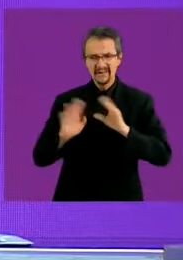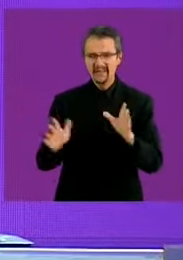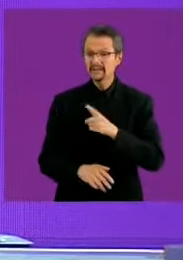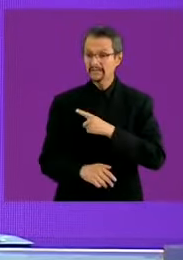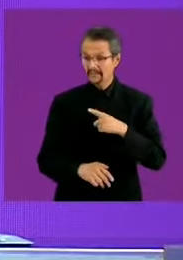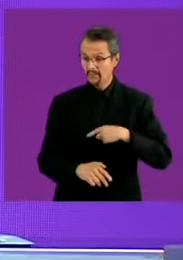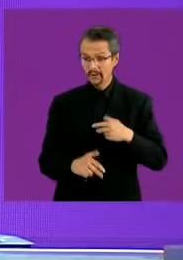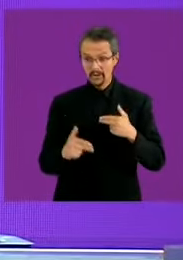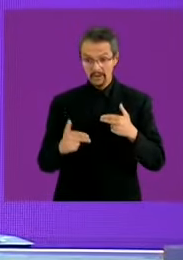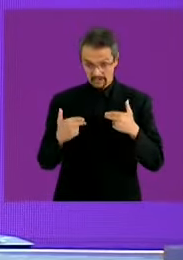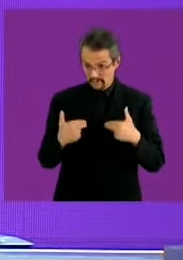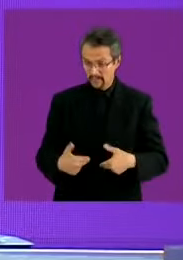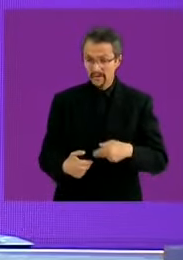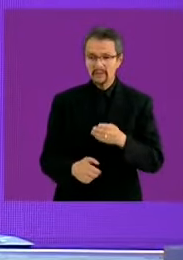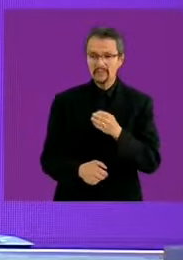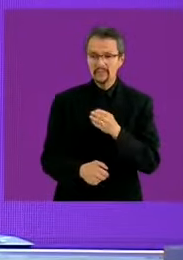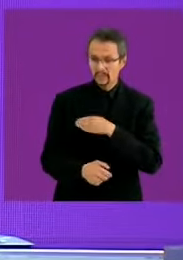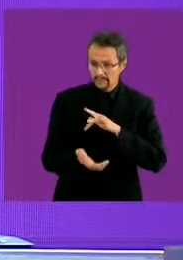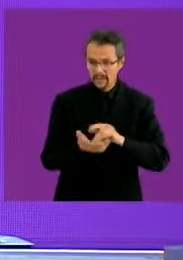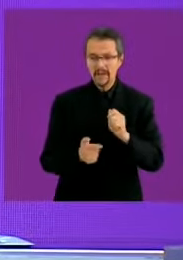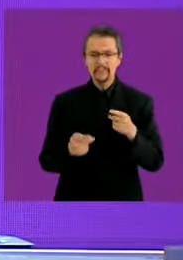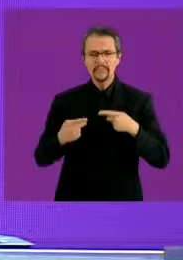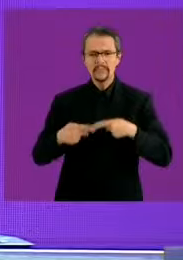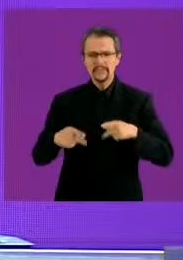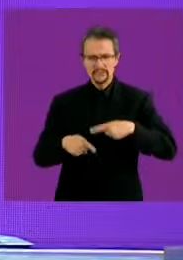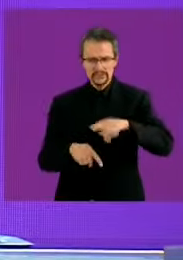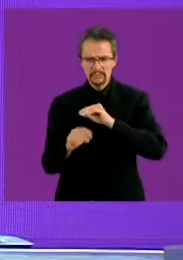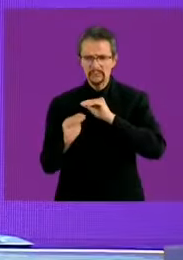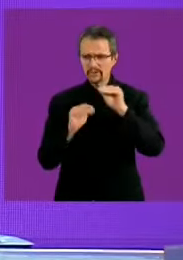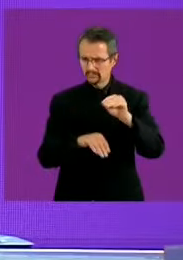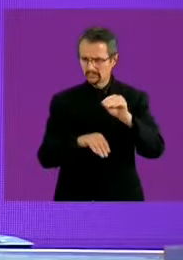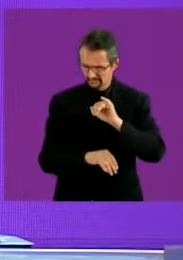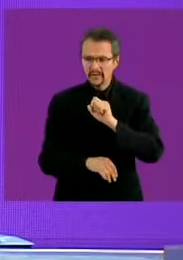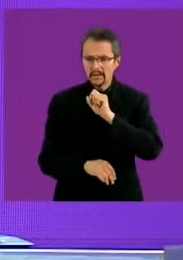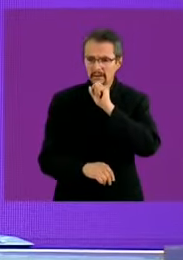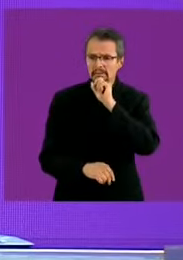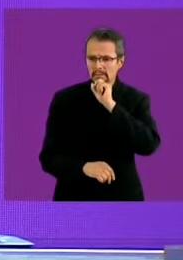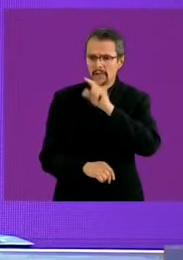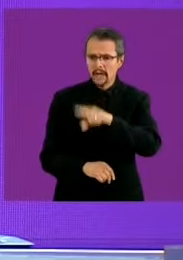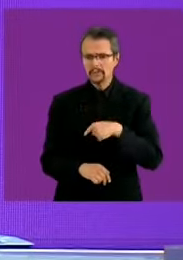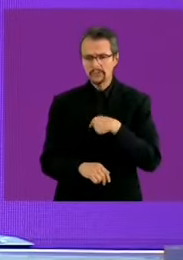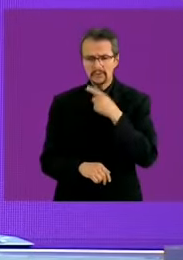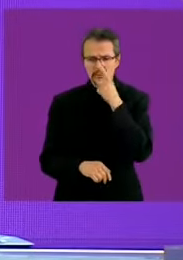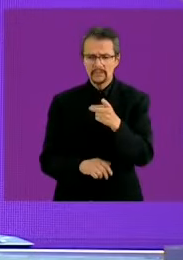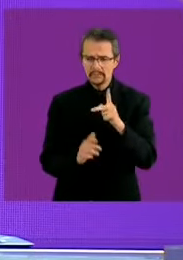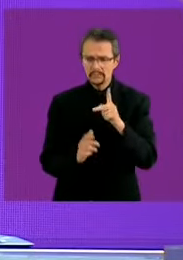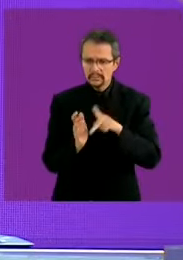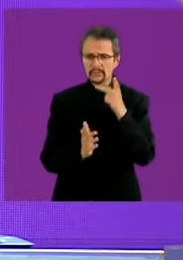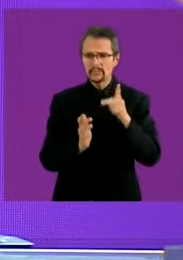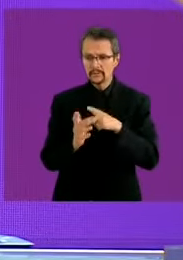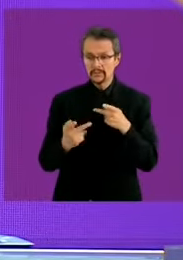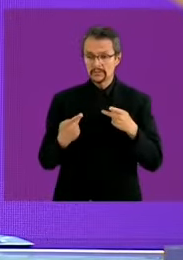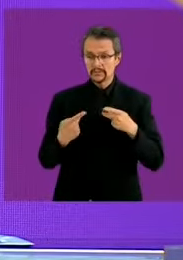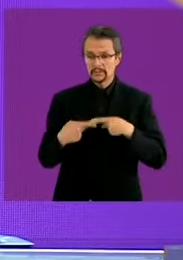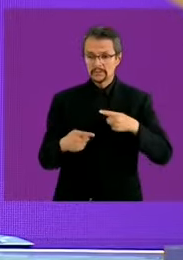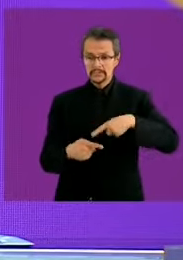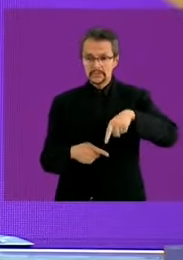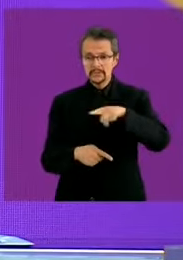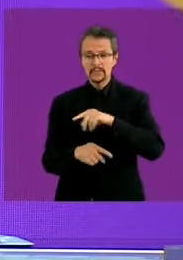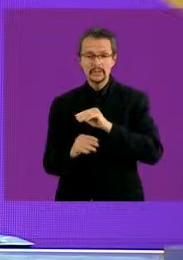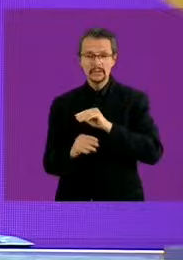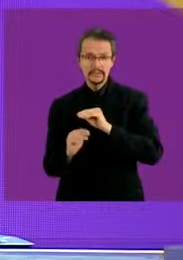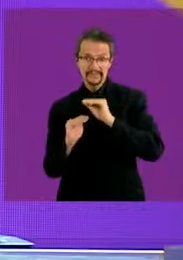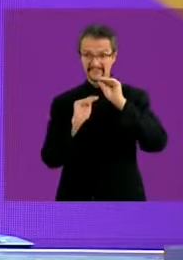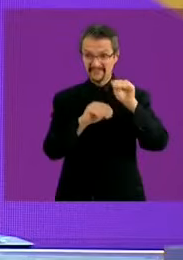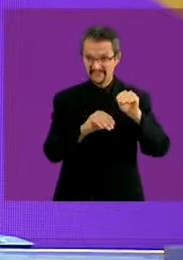humana a los migrantes pero hay que seguir insistiendo las personas no migran en la gran mayoría de los